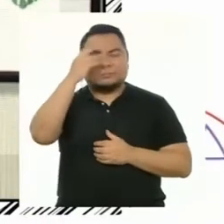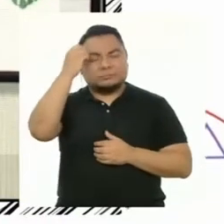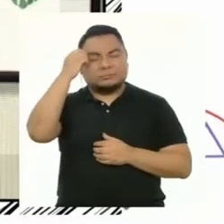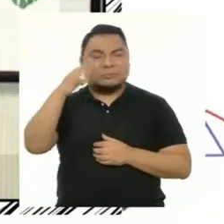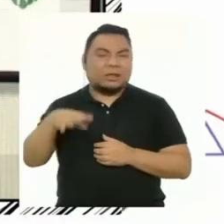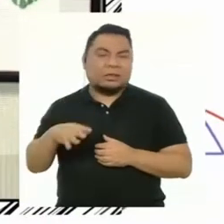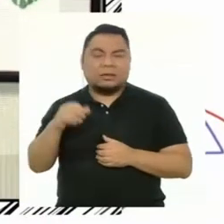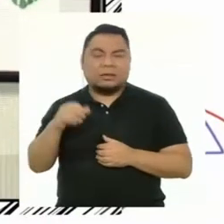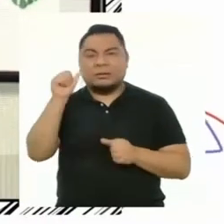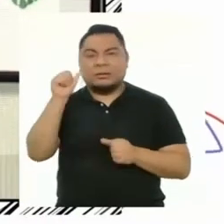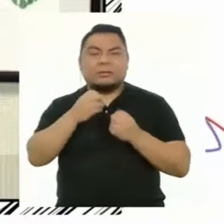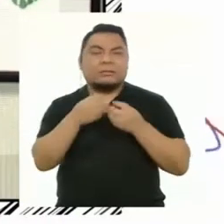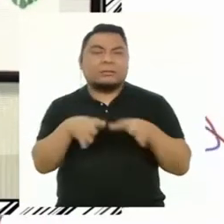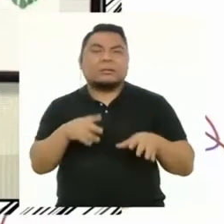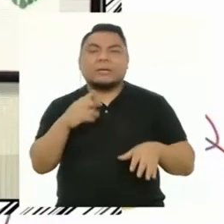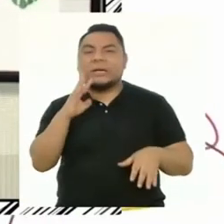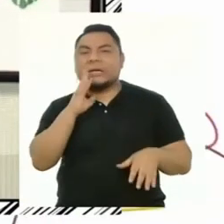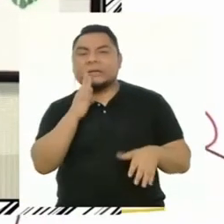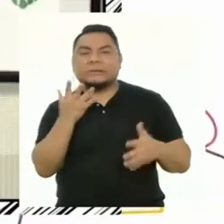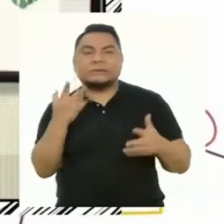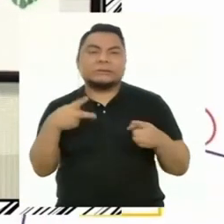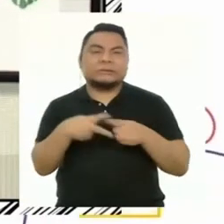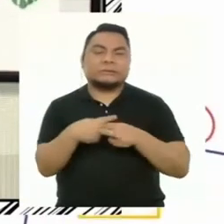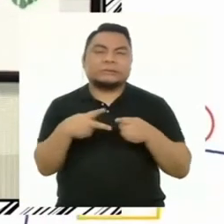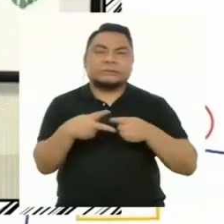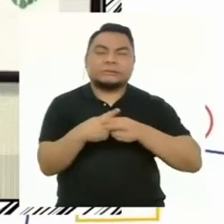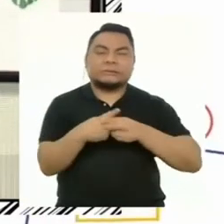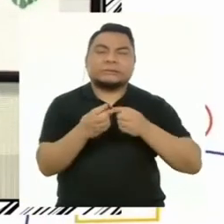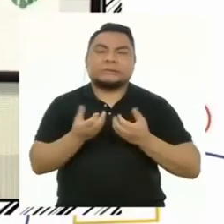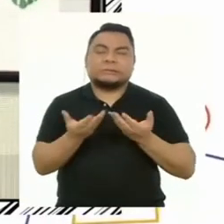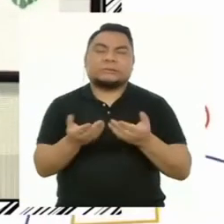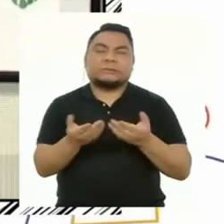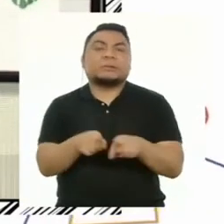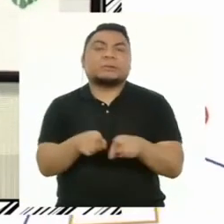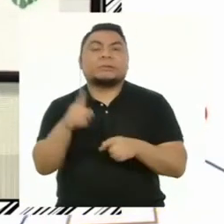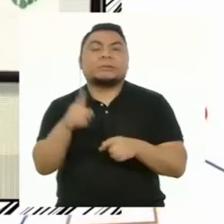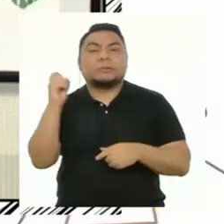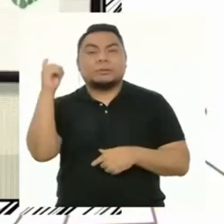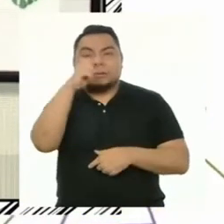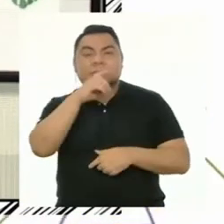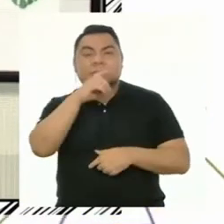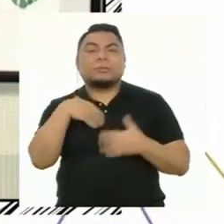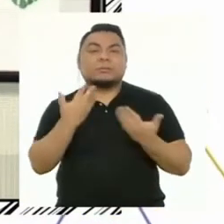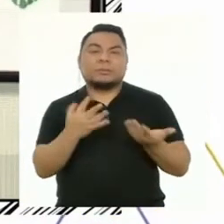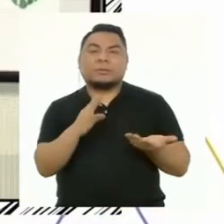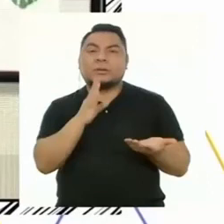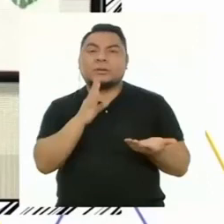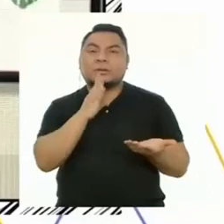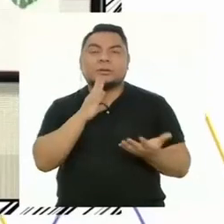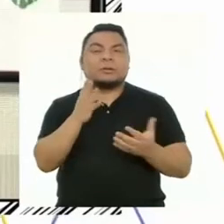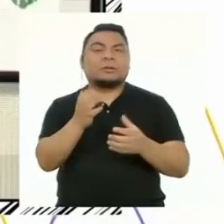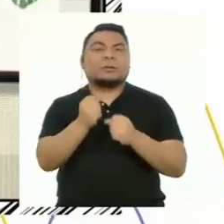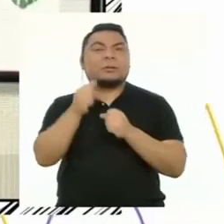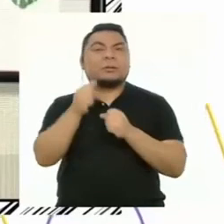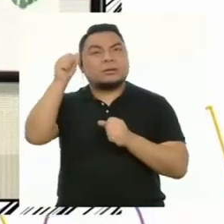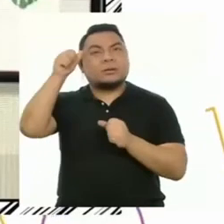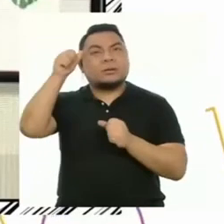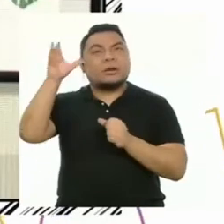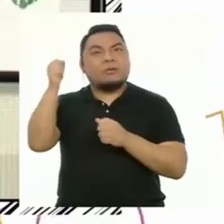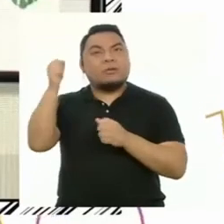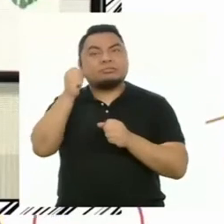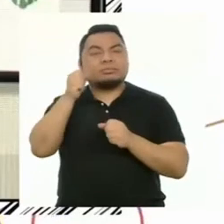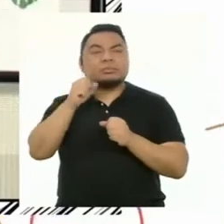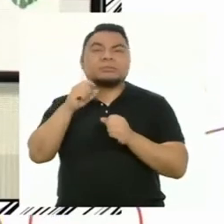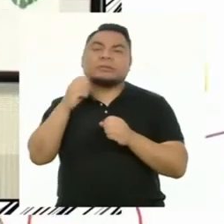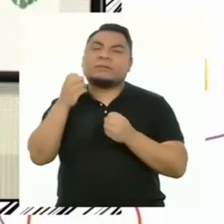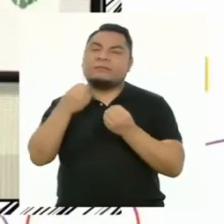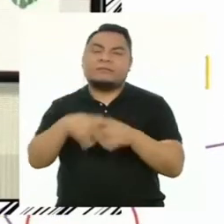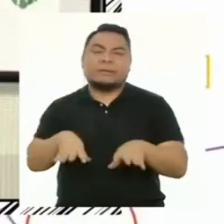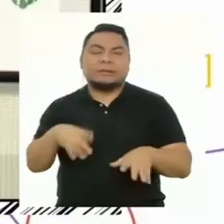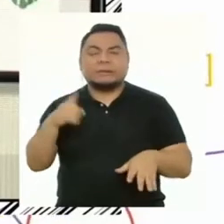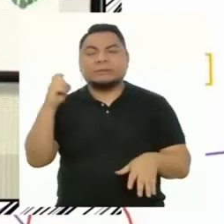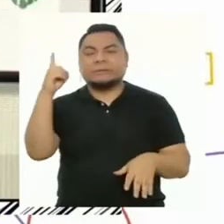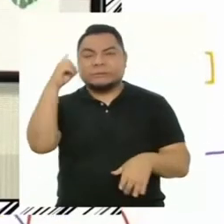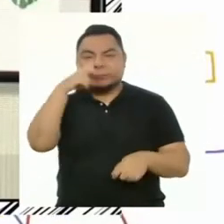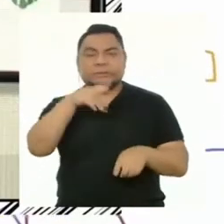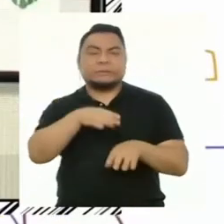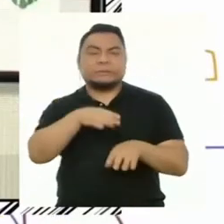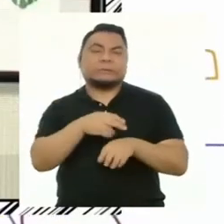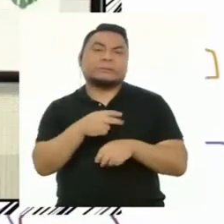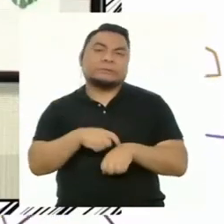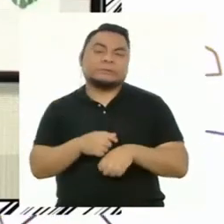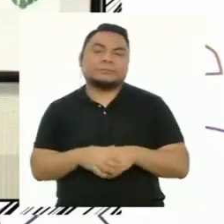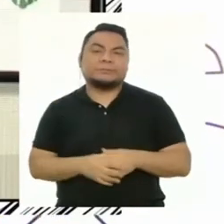en algunos estímulos verbales y de expresión. Además, también dificultad para evocar y recuperar esa información que pueden